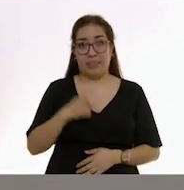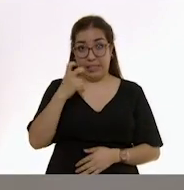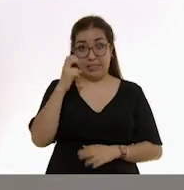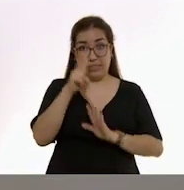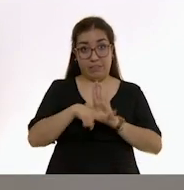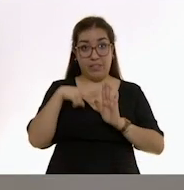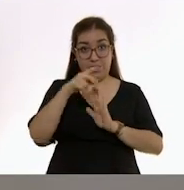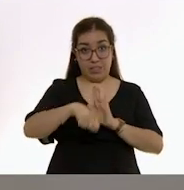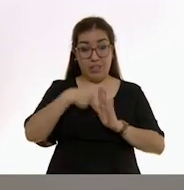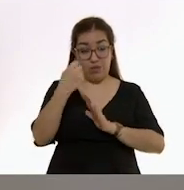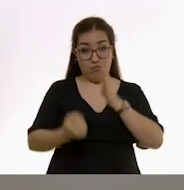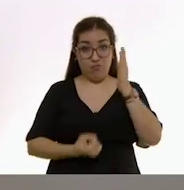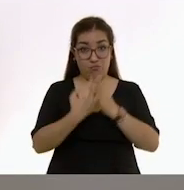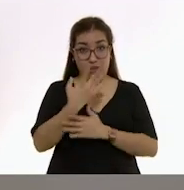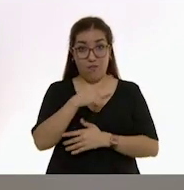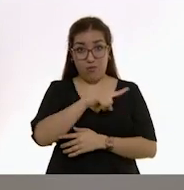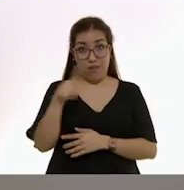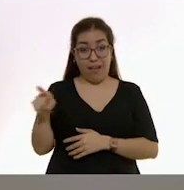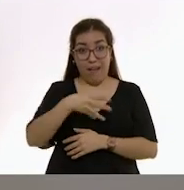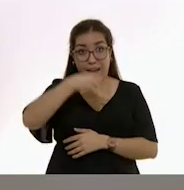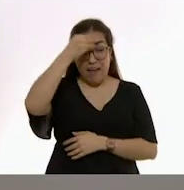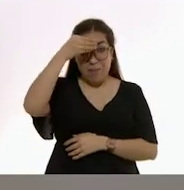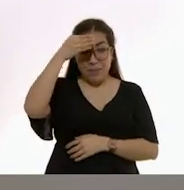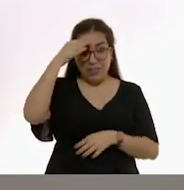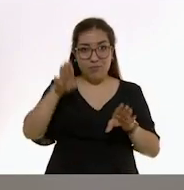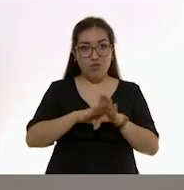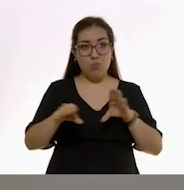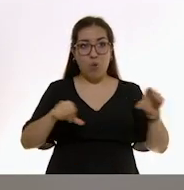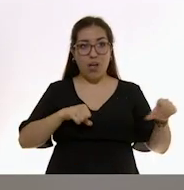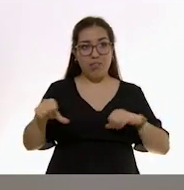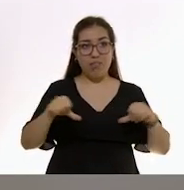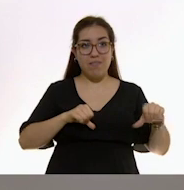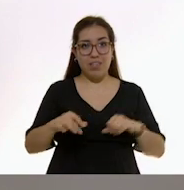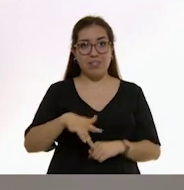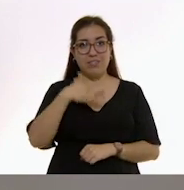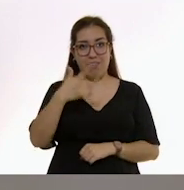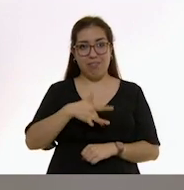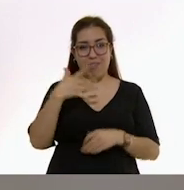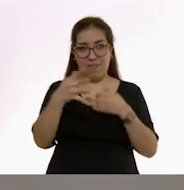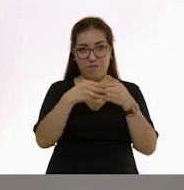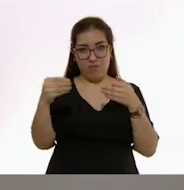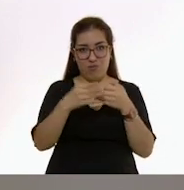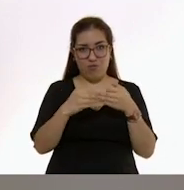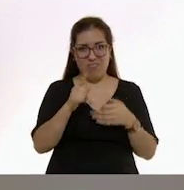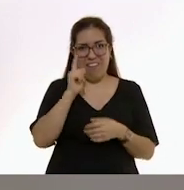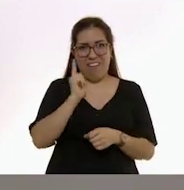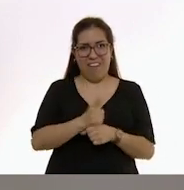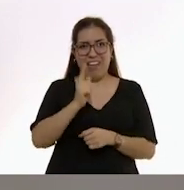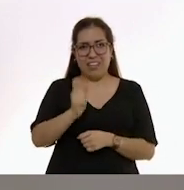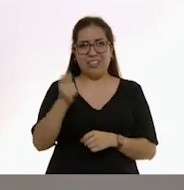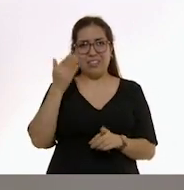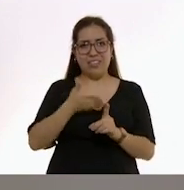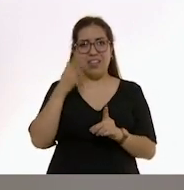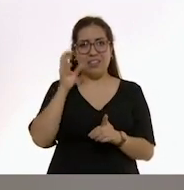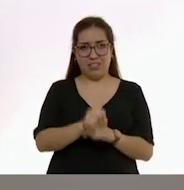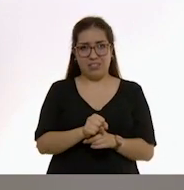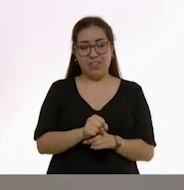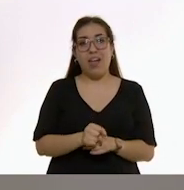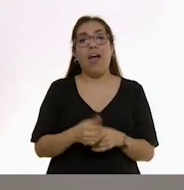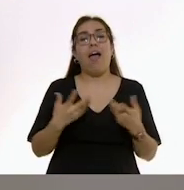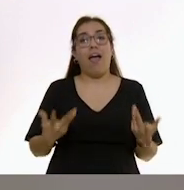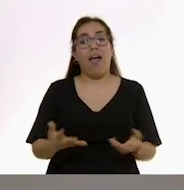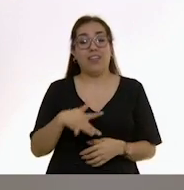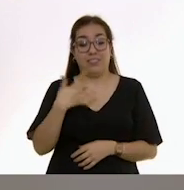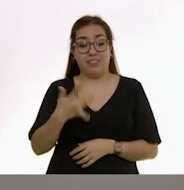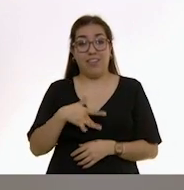video, aprenderemos a realizar la actividad Sentidos Frutales, que tiene como propósito estimular